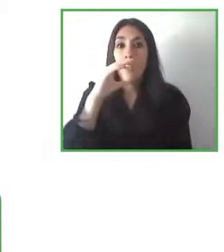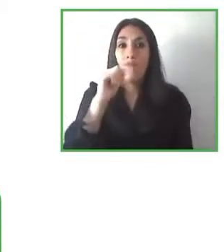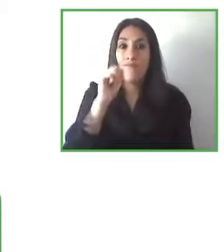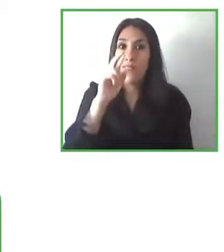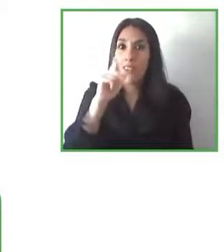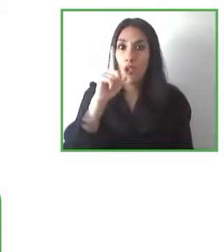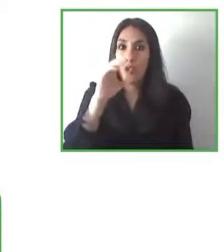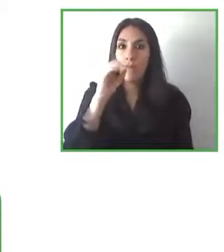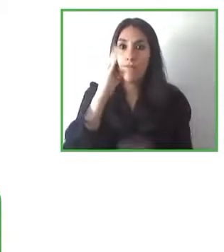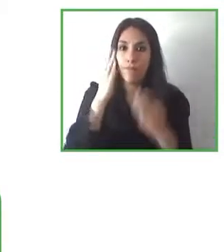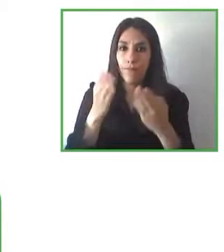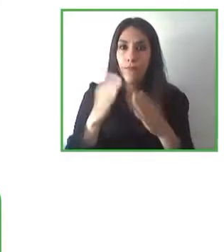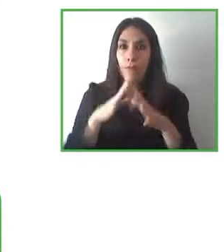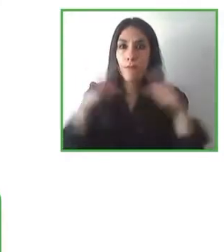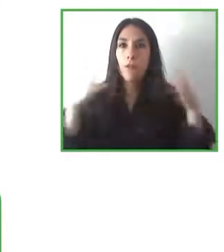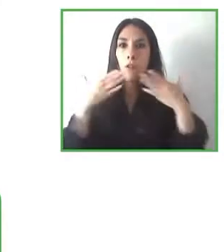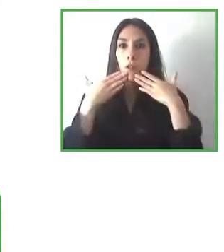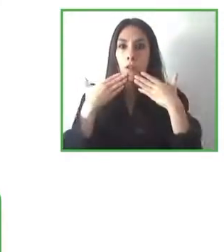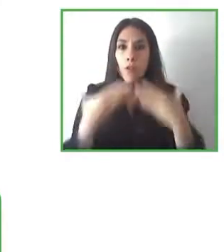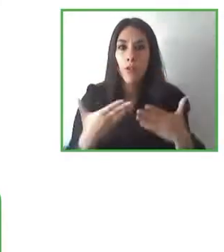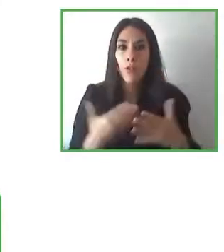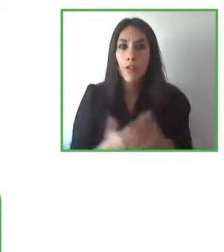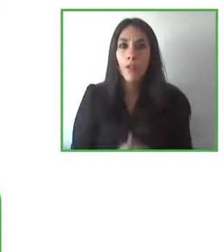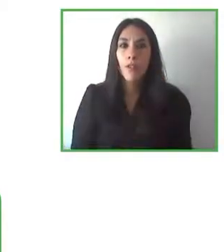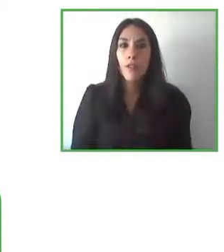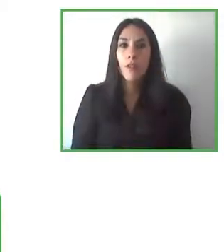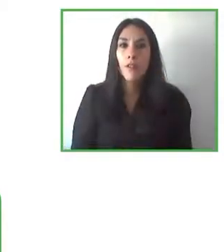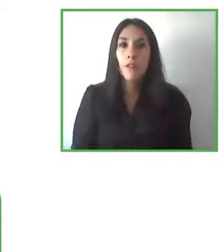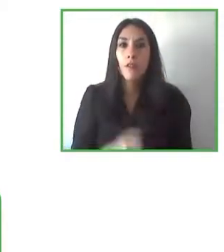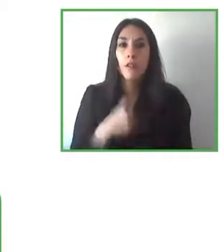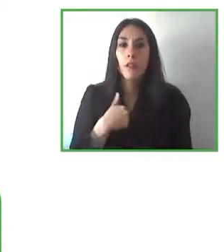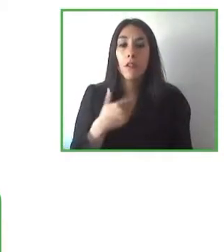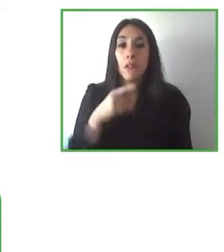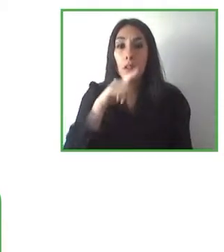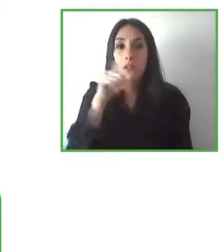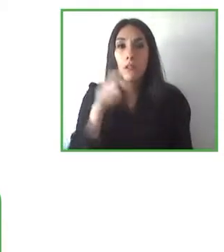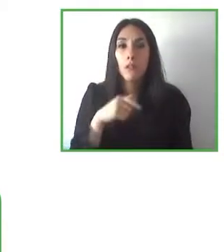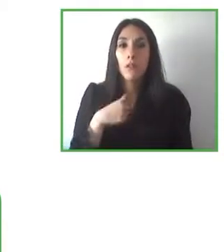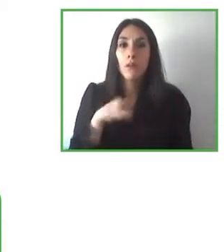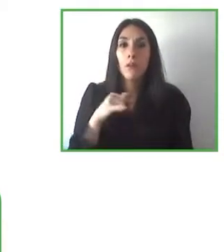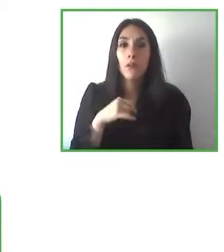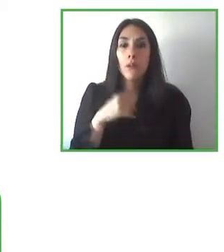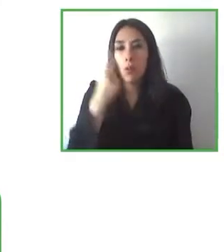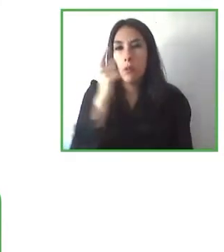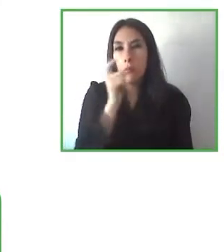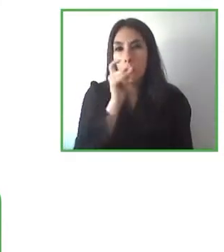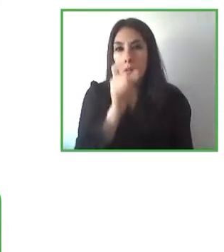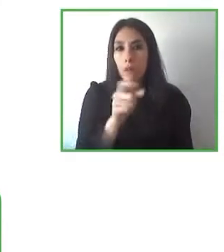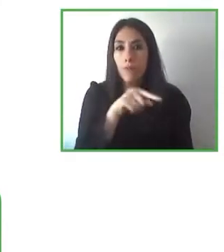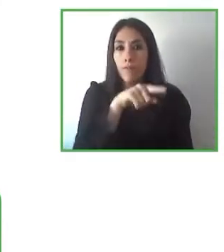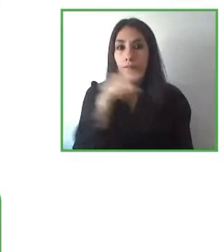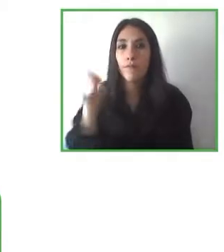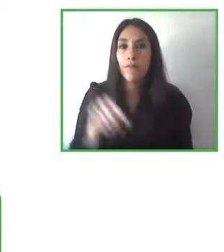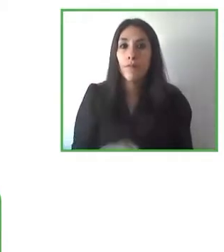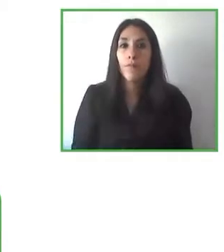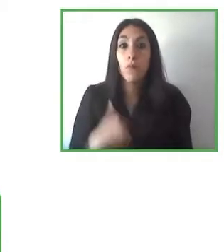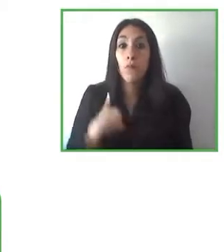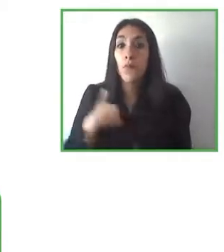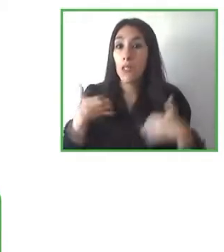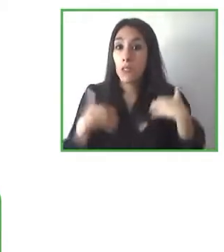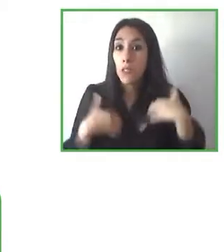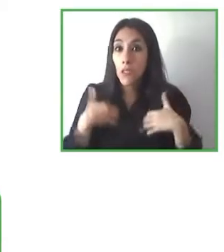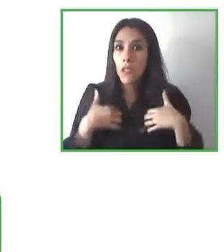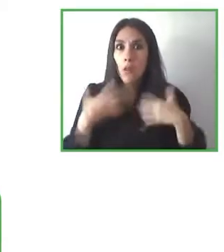muchas gracias por las preguntas y las respuestas es muy interesante creo que la mía sería tiene que ver un llamado a la